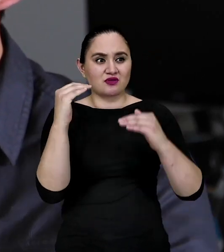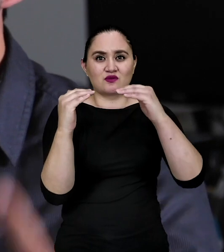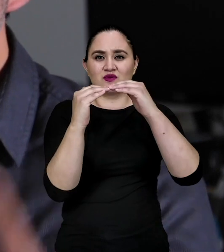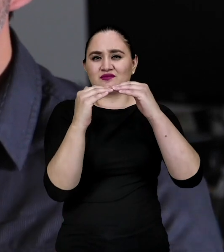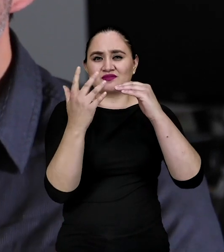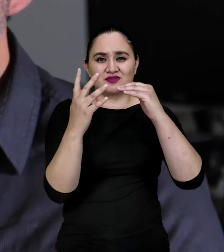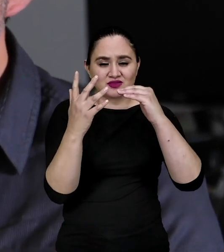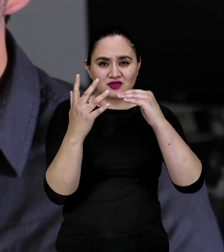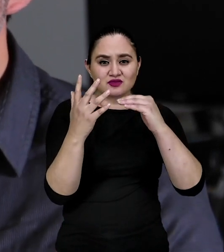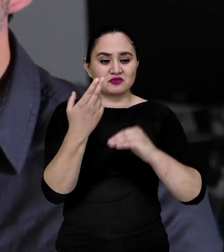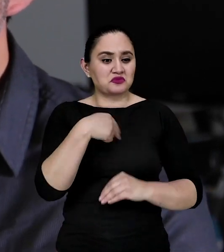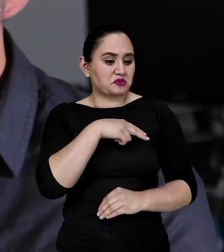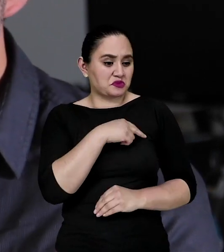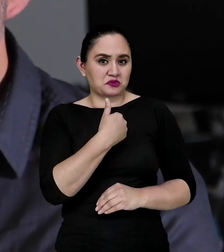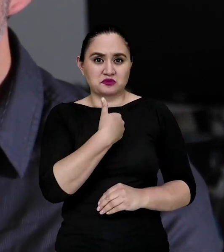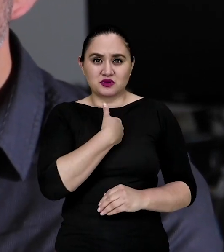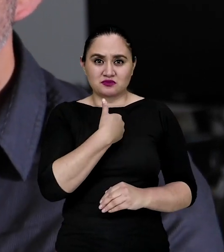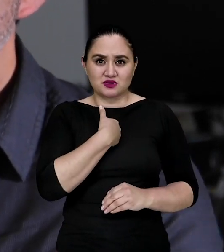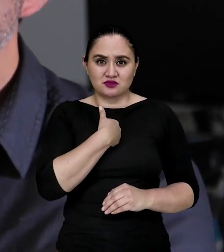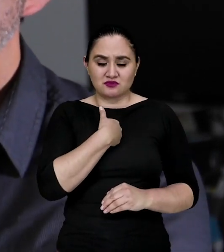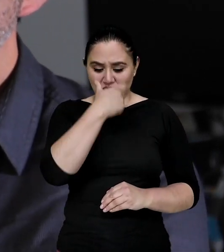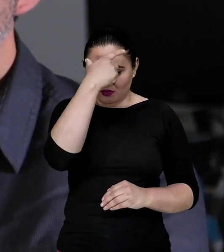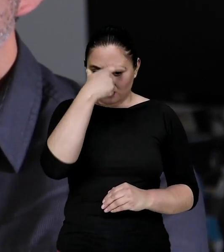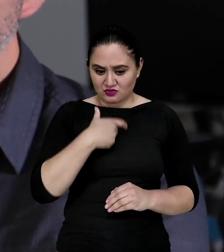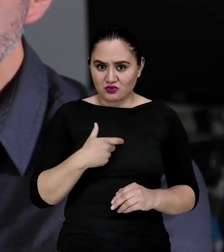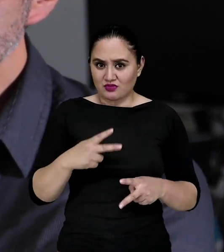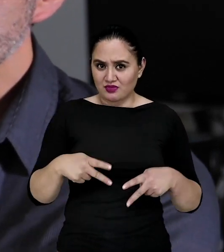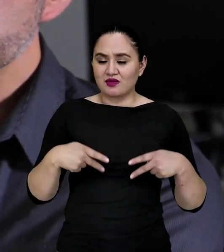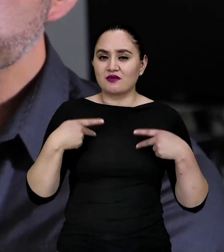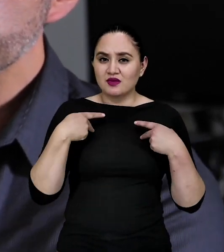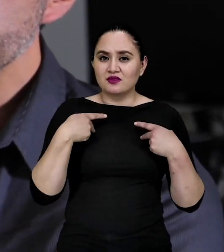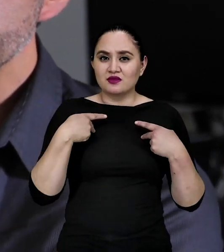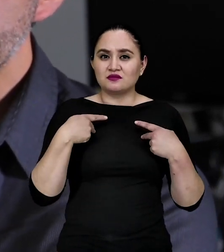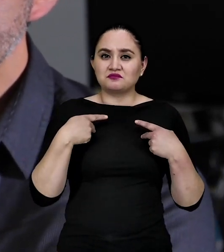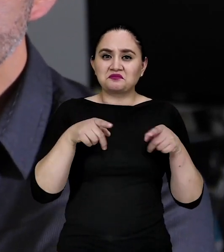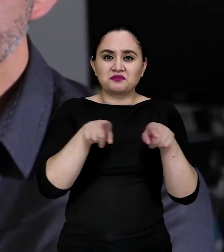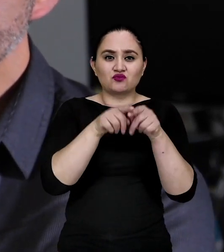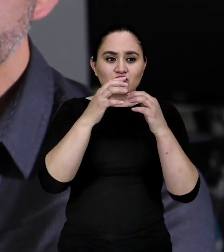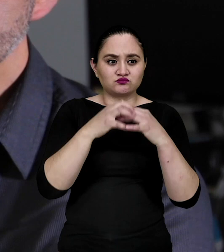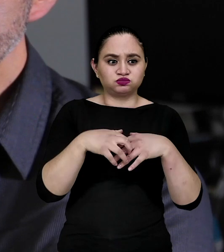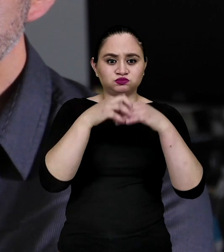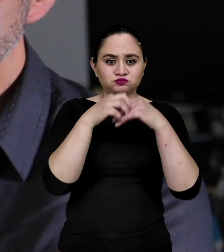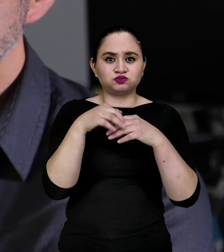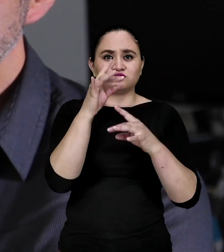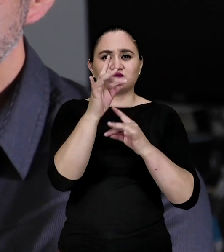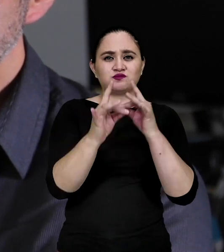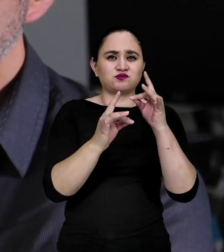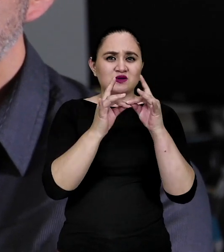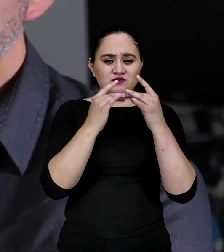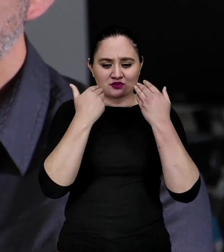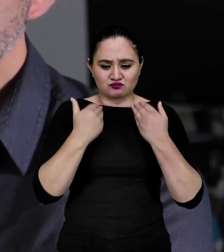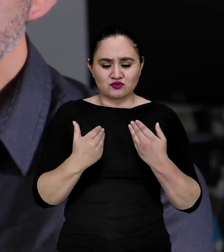Nosotros mismos como organismos, como seres vivos, somos máquinas perfectas.